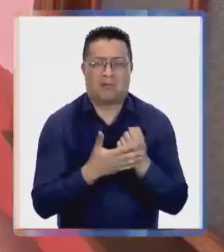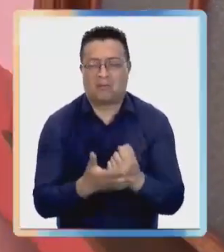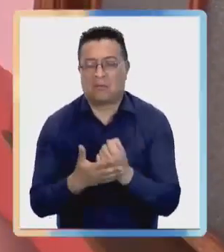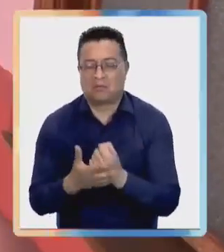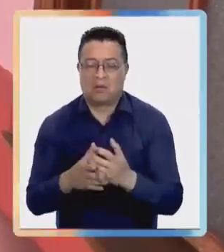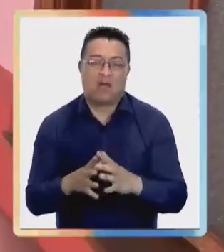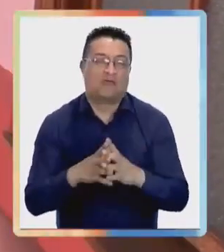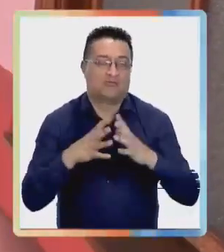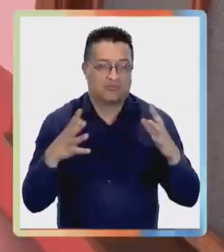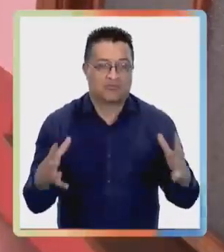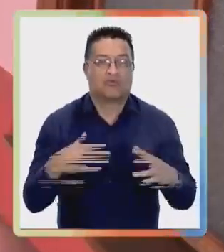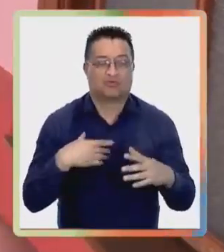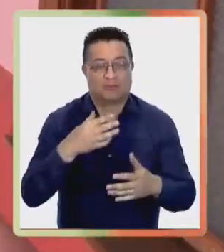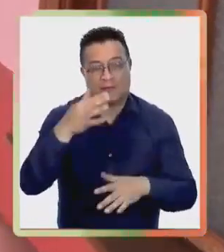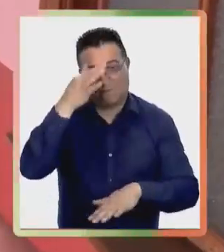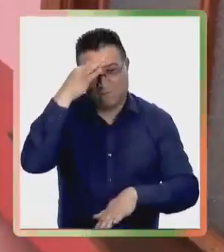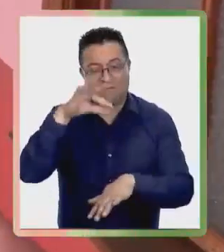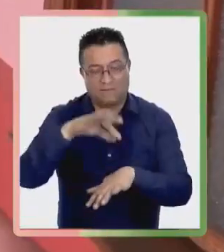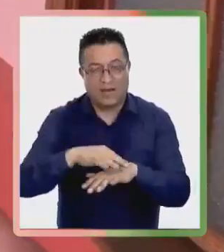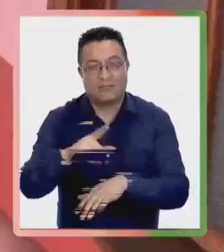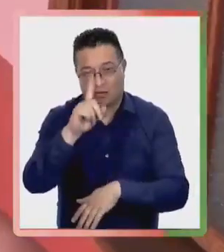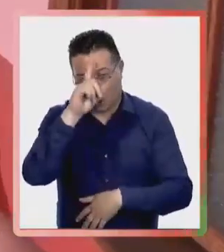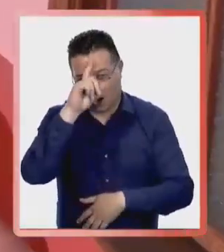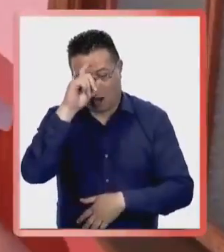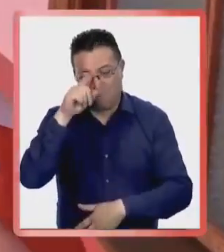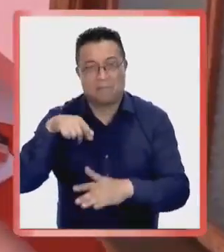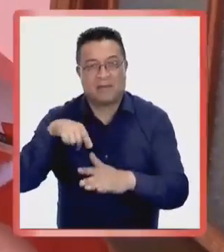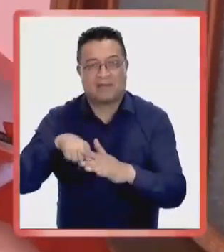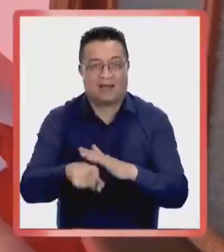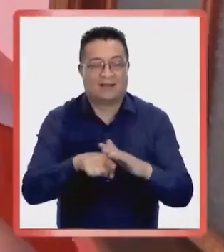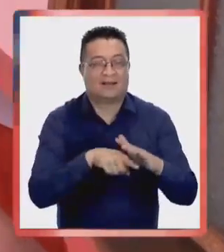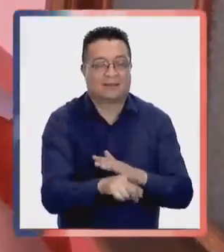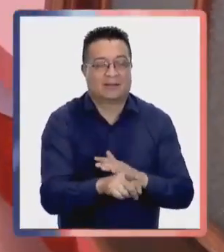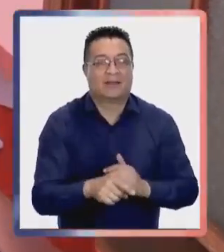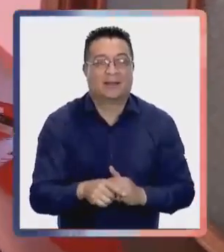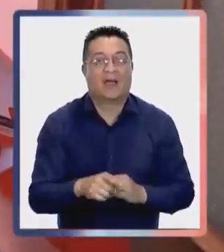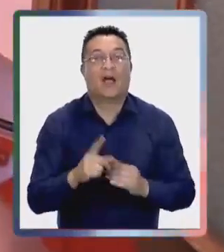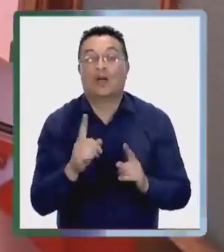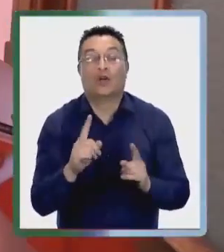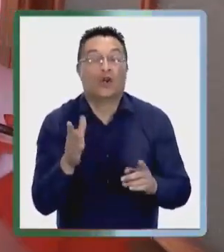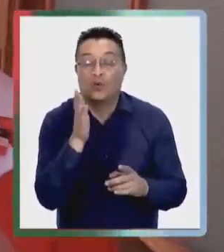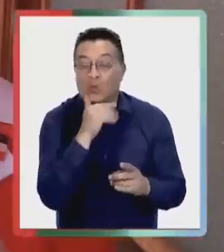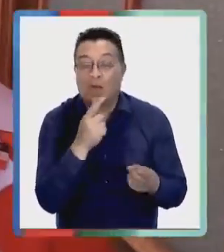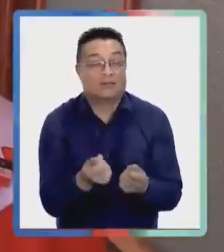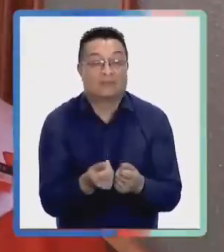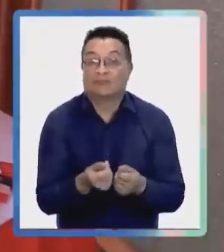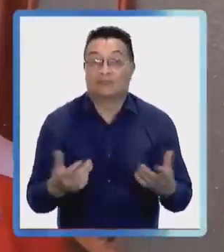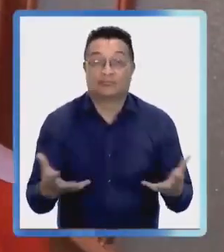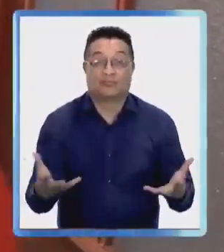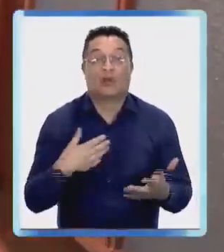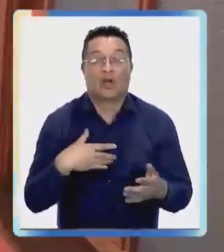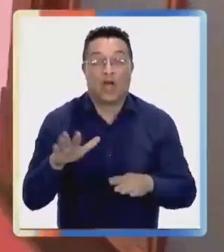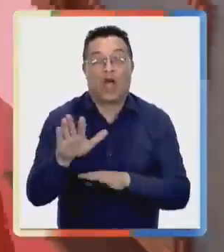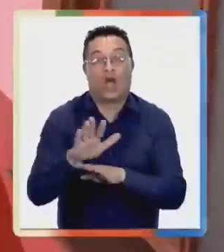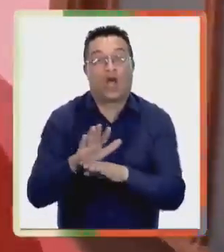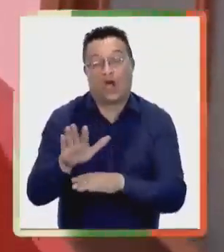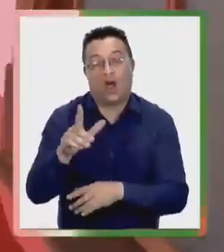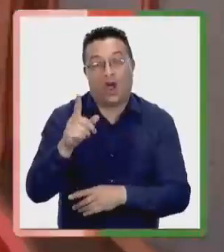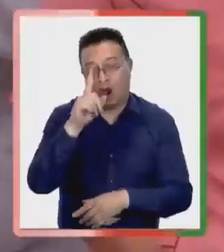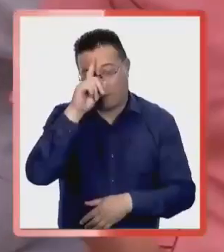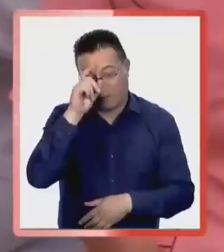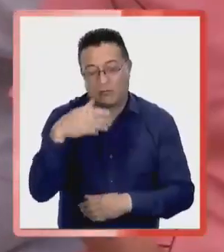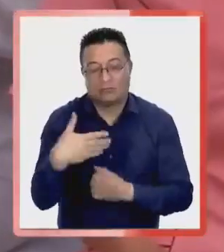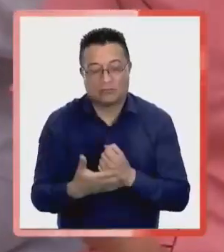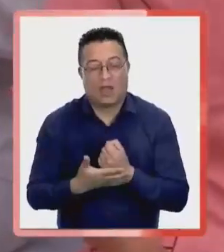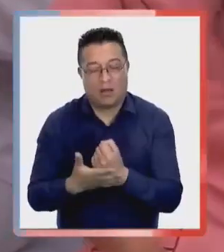servicio, te digo, al enfermo que está hospitalizado, y que no tiene recursos para estar en el hospital.